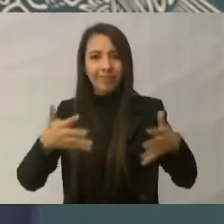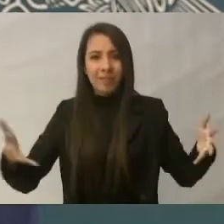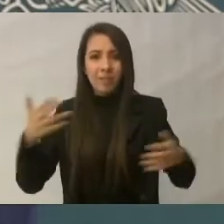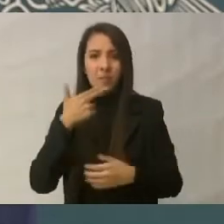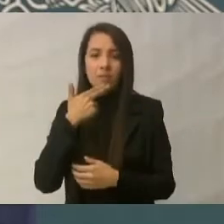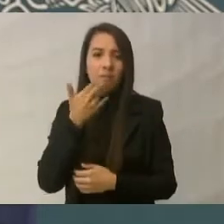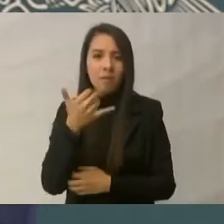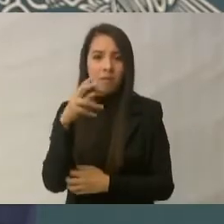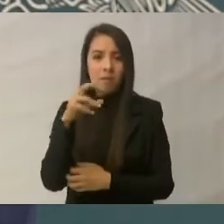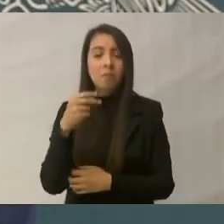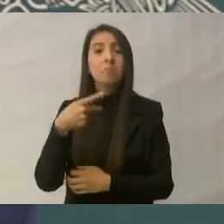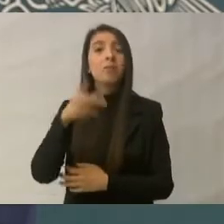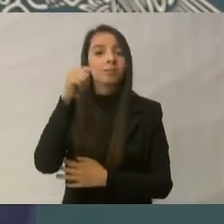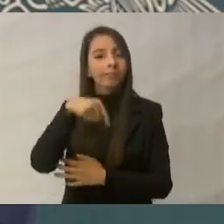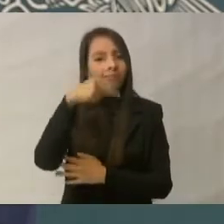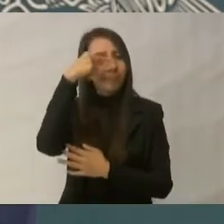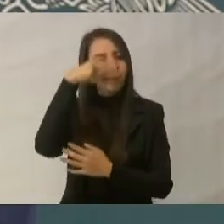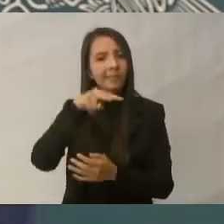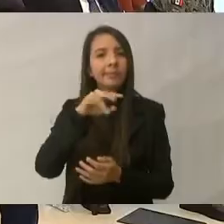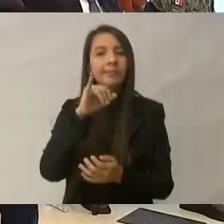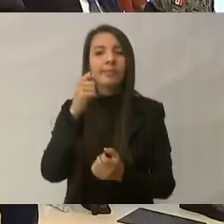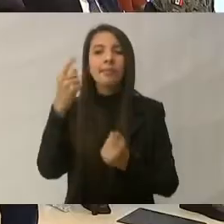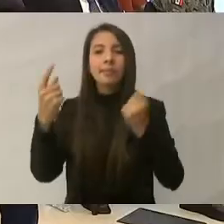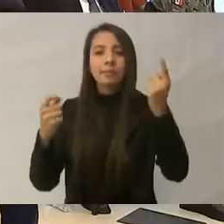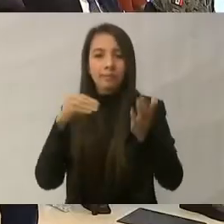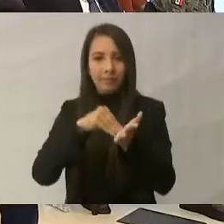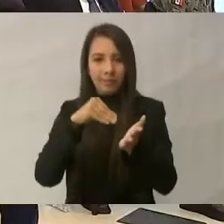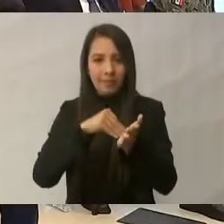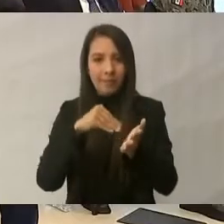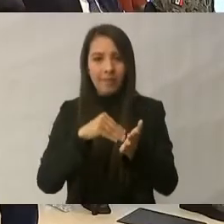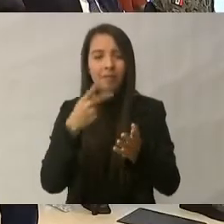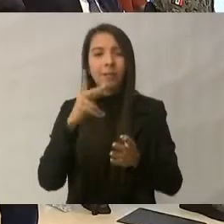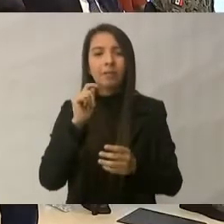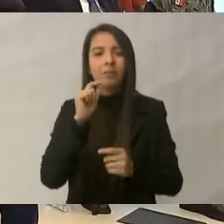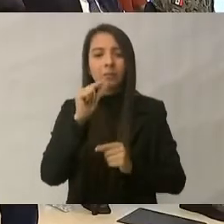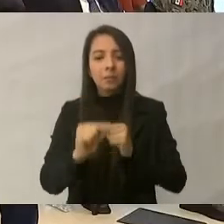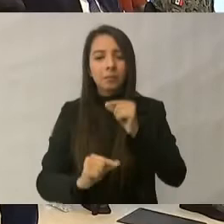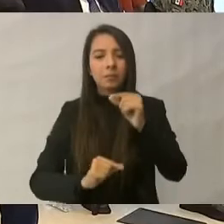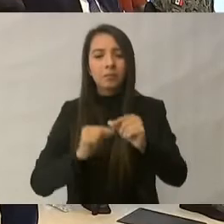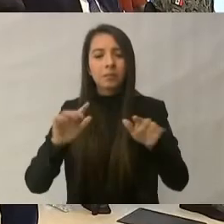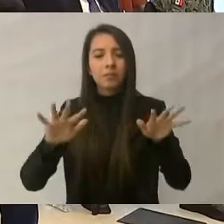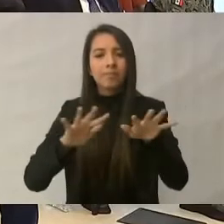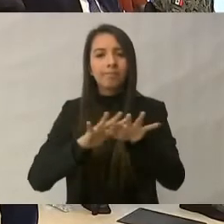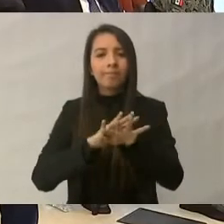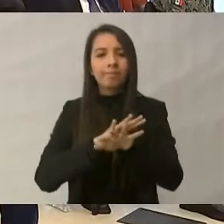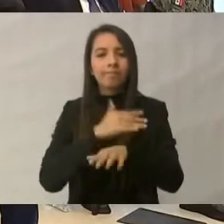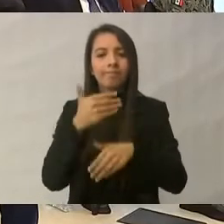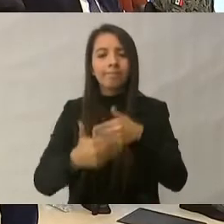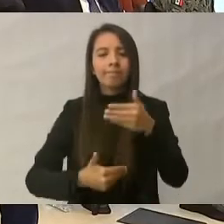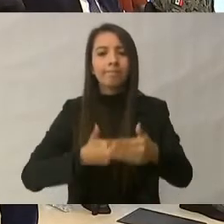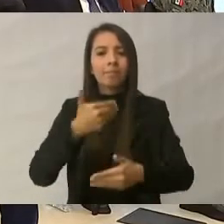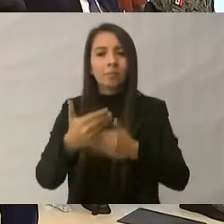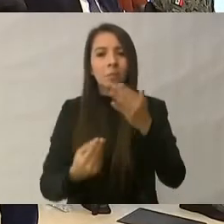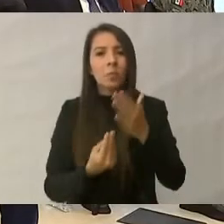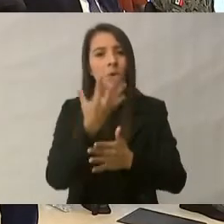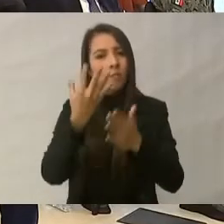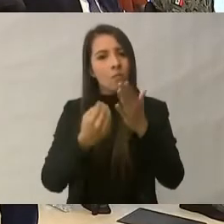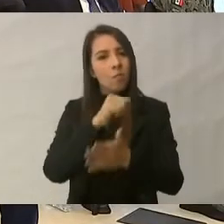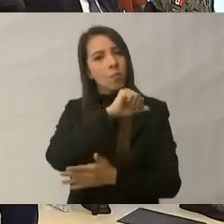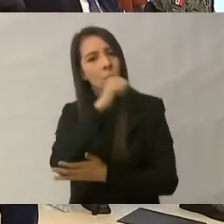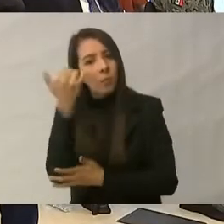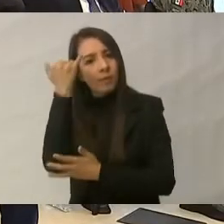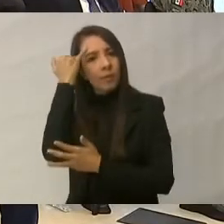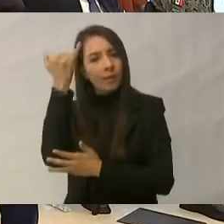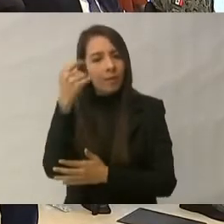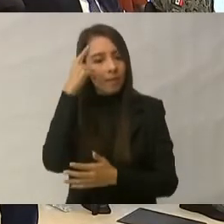embargo, en México todavía, en algunas zonas, pero la intención es poco a poco ir modernizando y encontrando mejores formas de capturar.